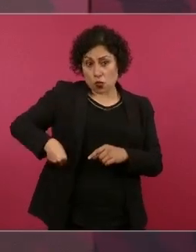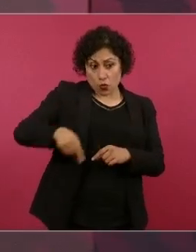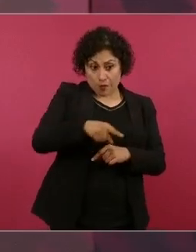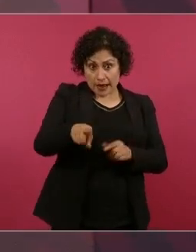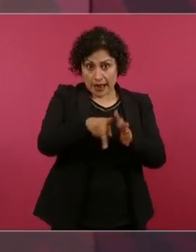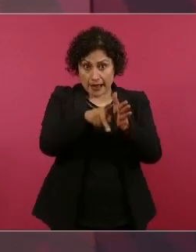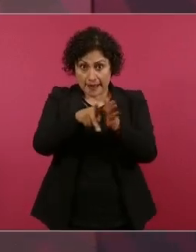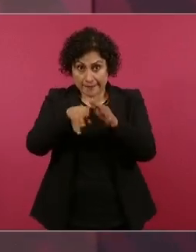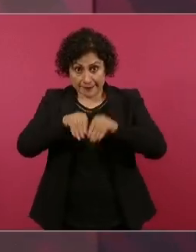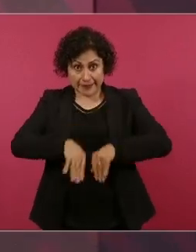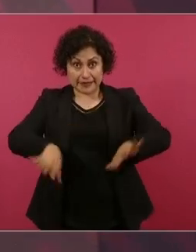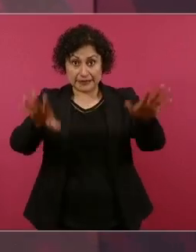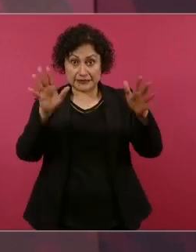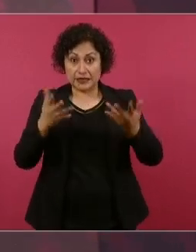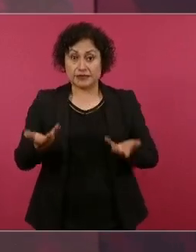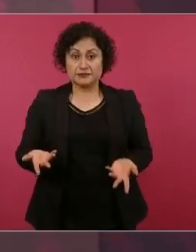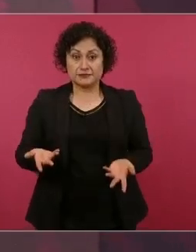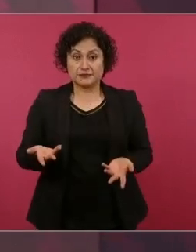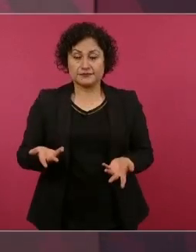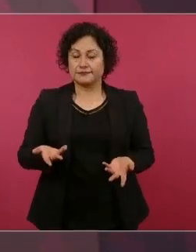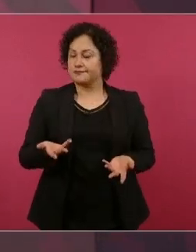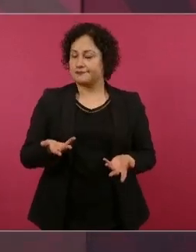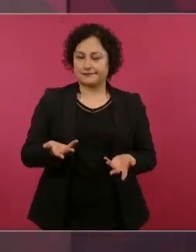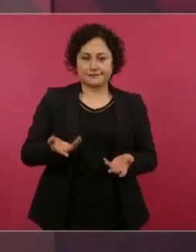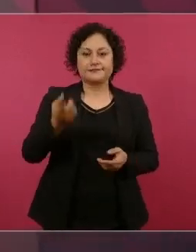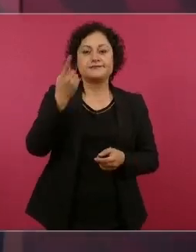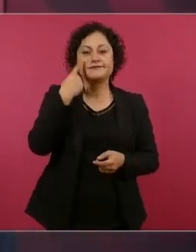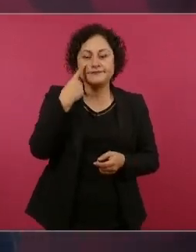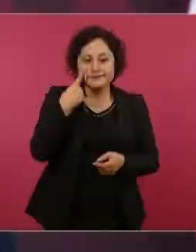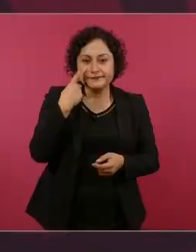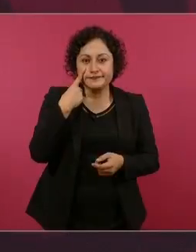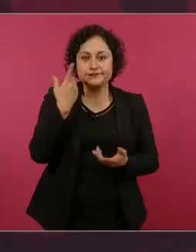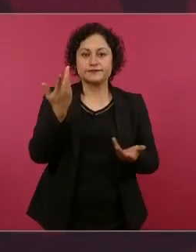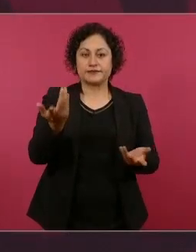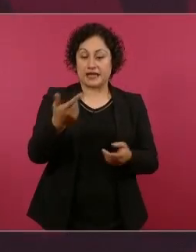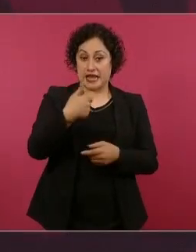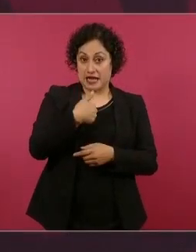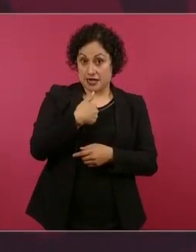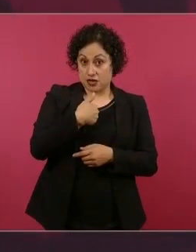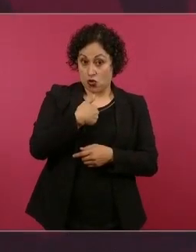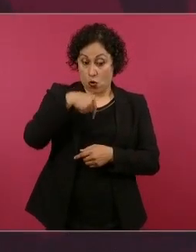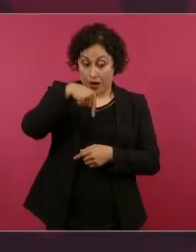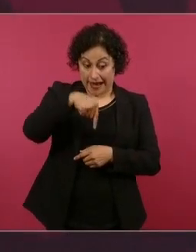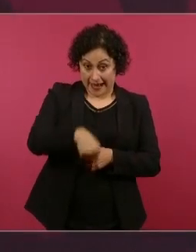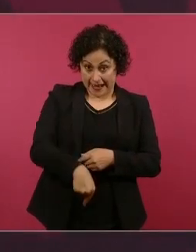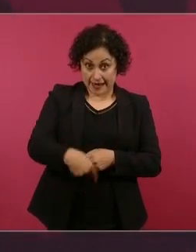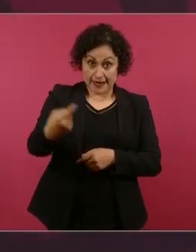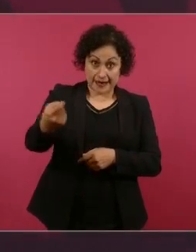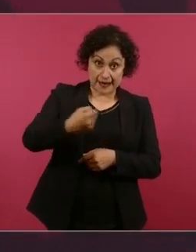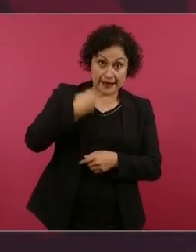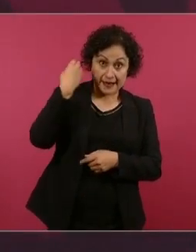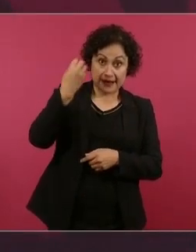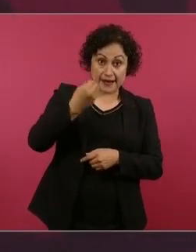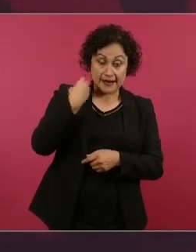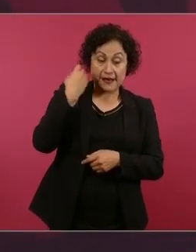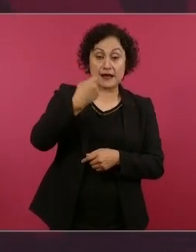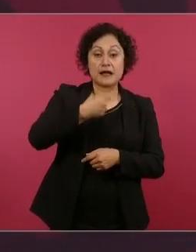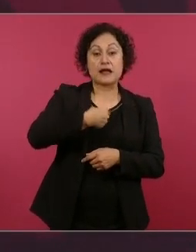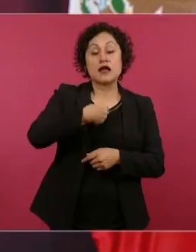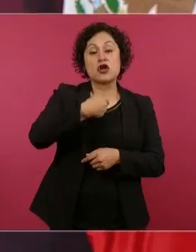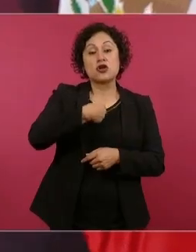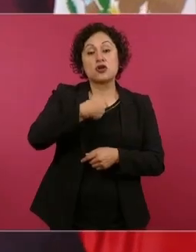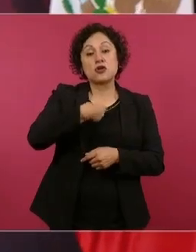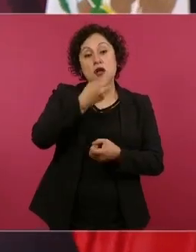si yo digo aquí, por eso cada vez hablo hasta más